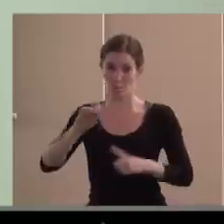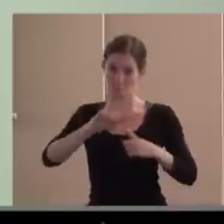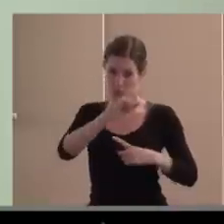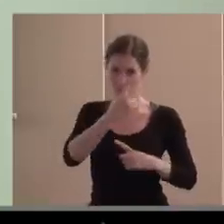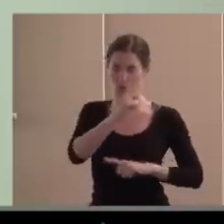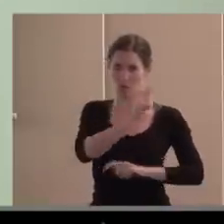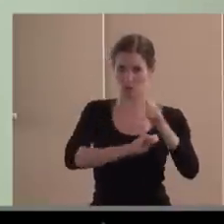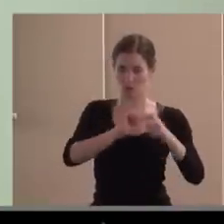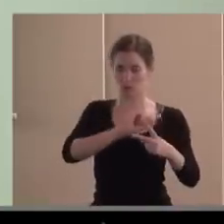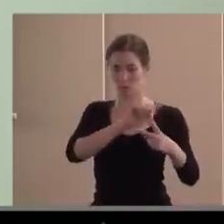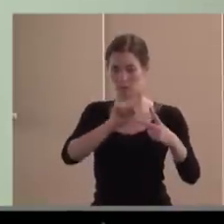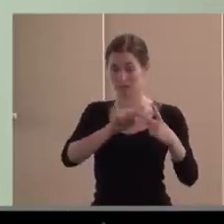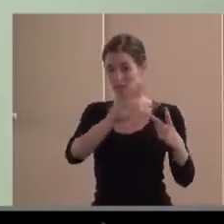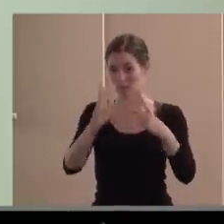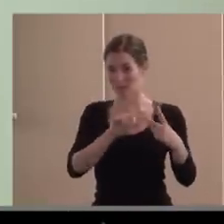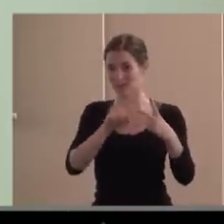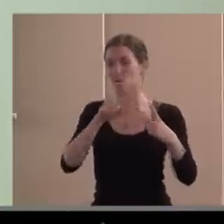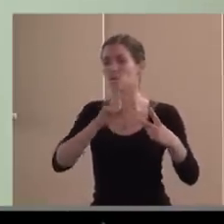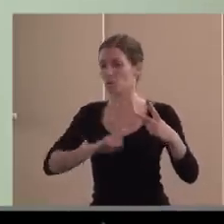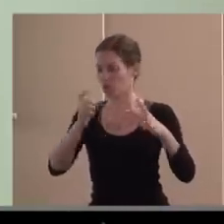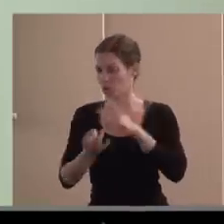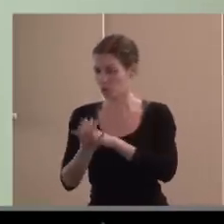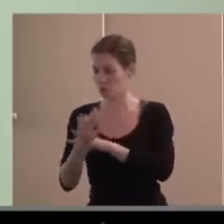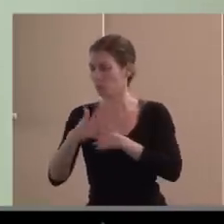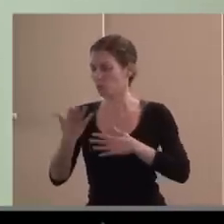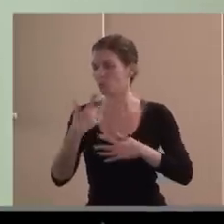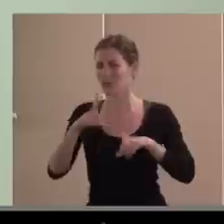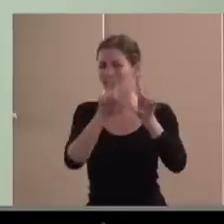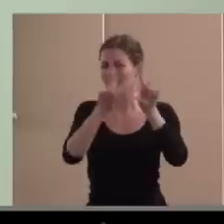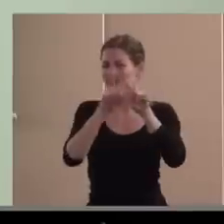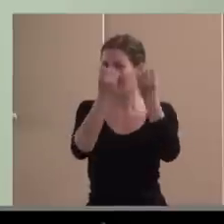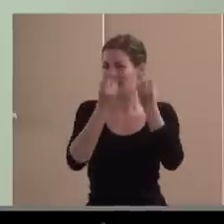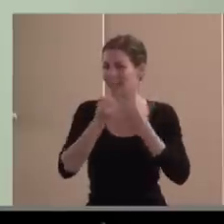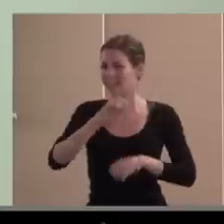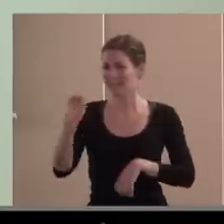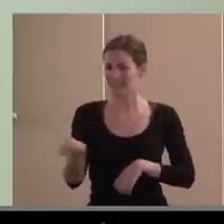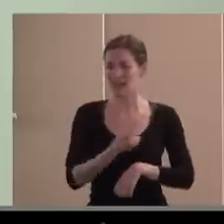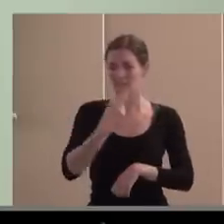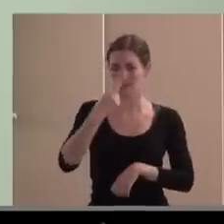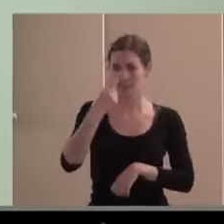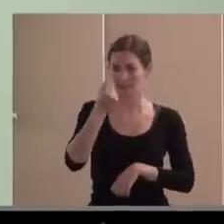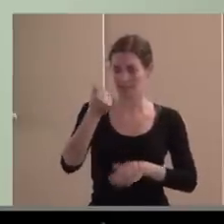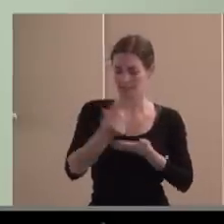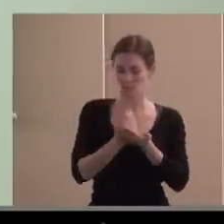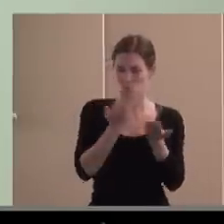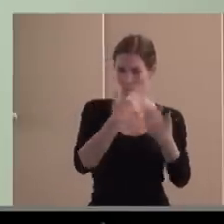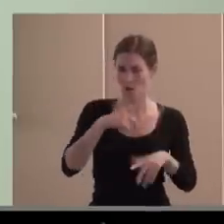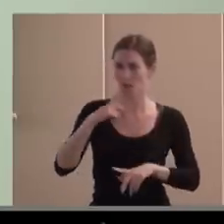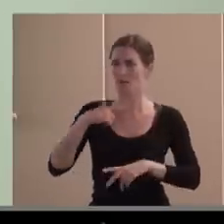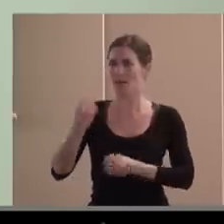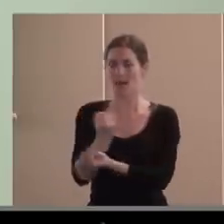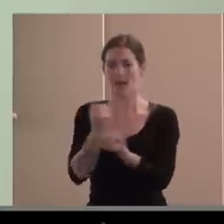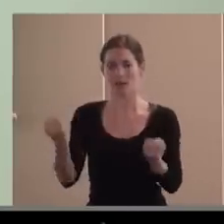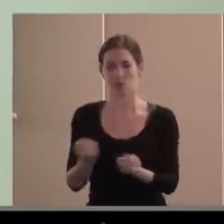creación, bueno, de toda esa constelación de entidades no lucrativas, de acción social, de agrupación